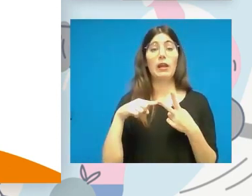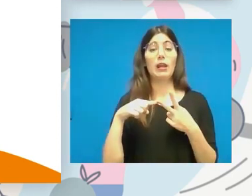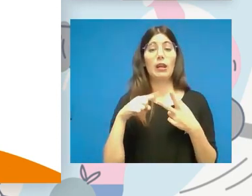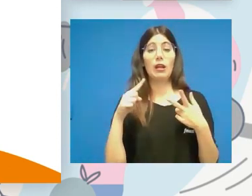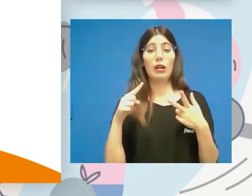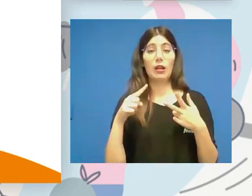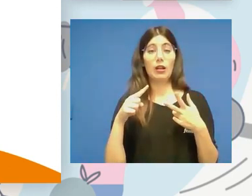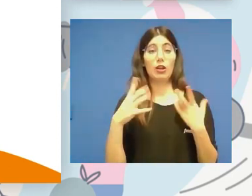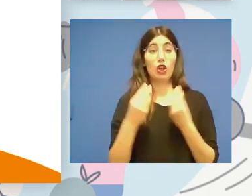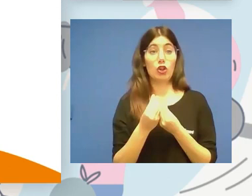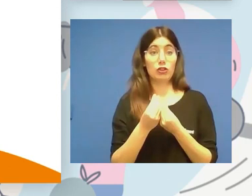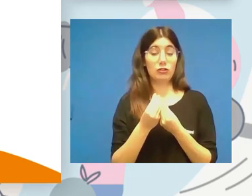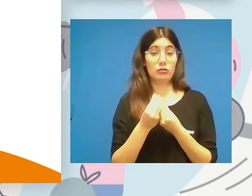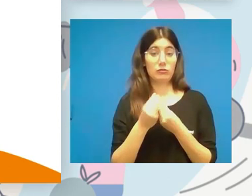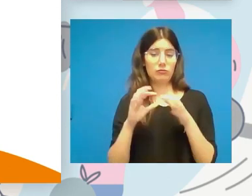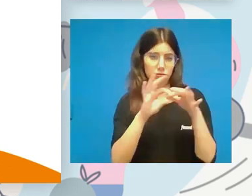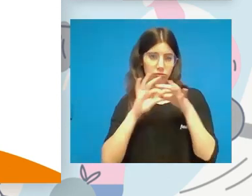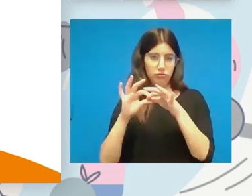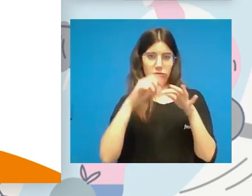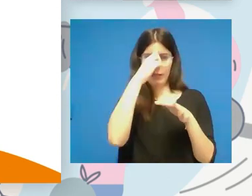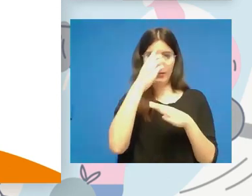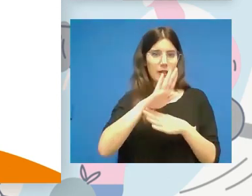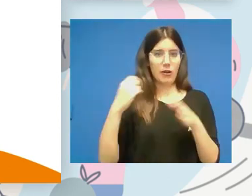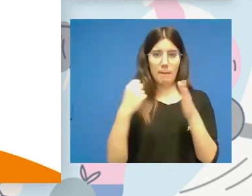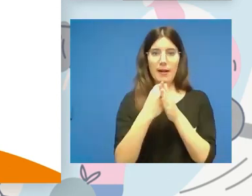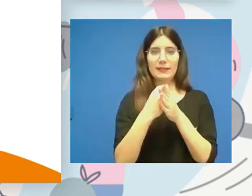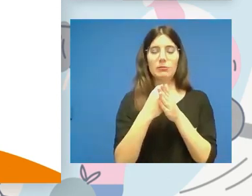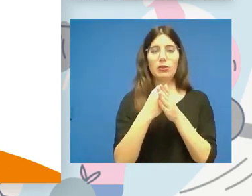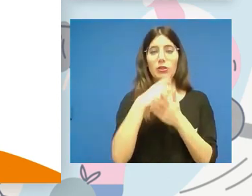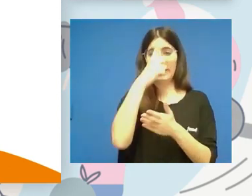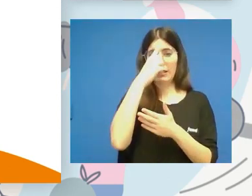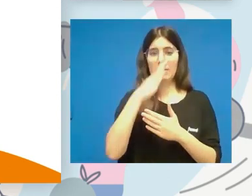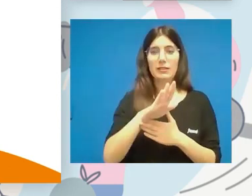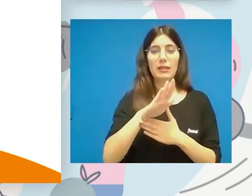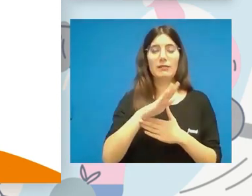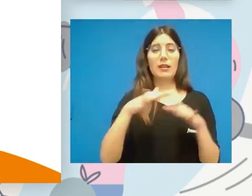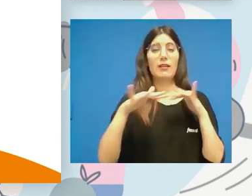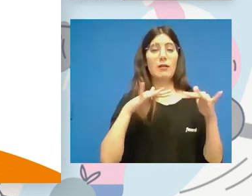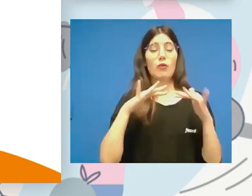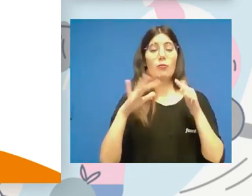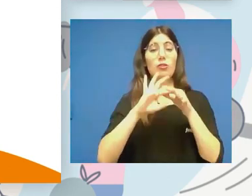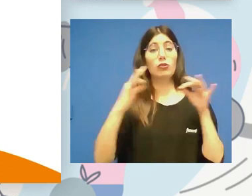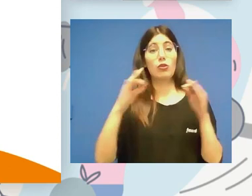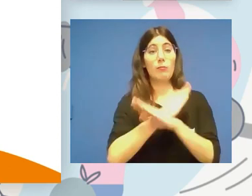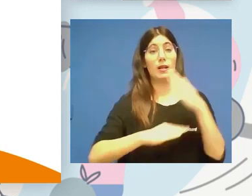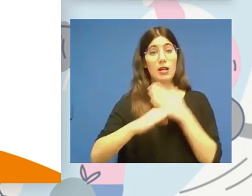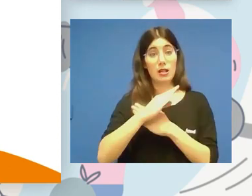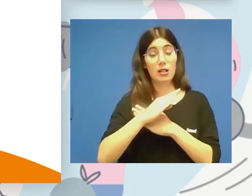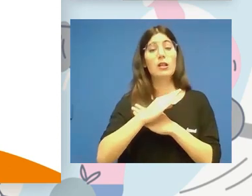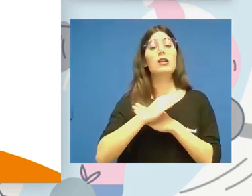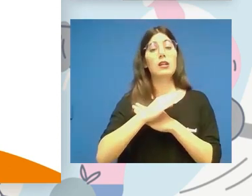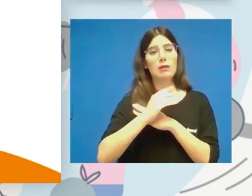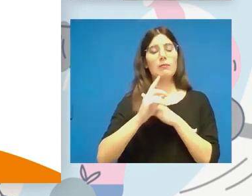conjuntamente, los máximos representantes del movimiento paralímpico y también del movimiento asociativo de personas con